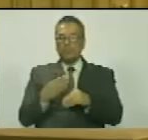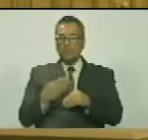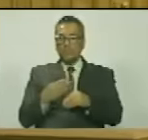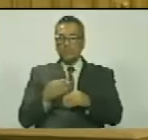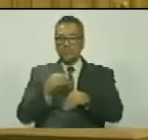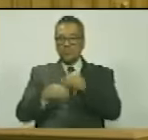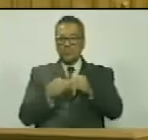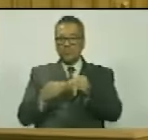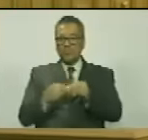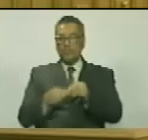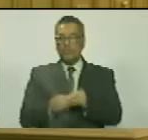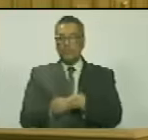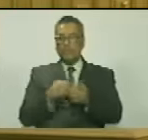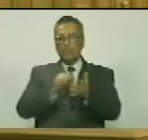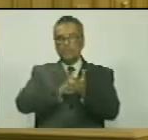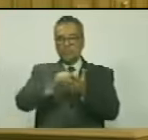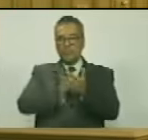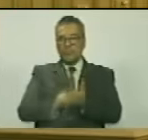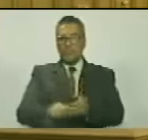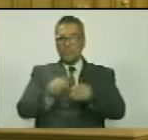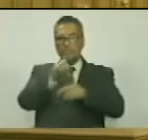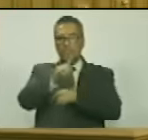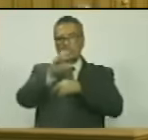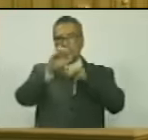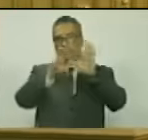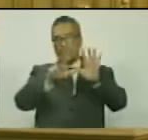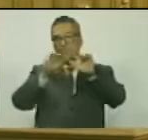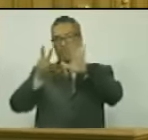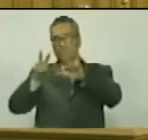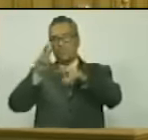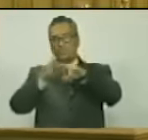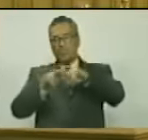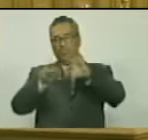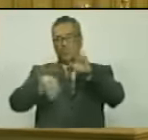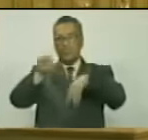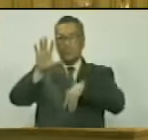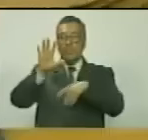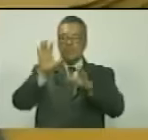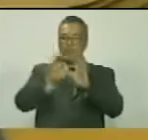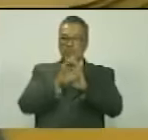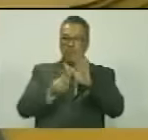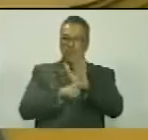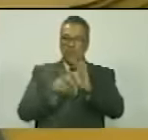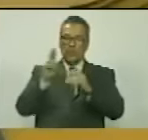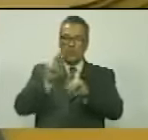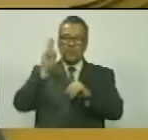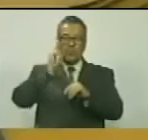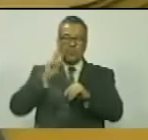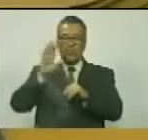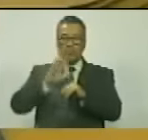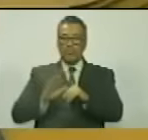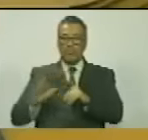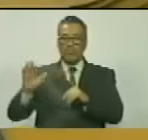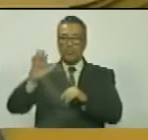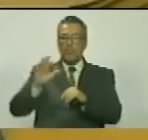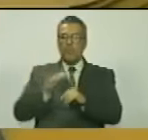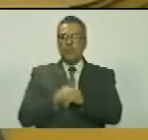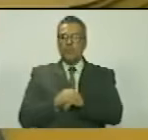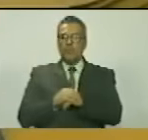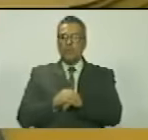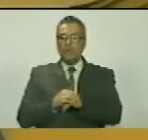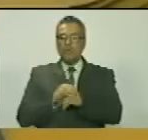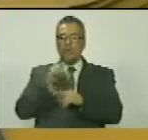conformidad con lo establecido en el artículo 187, numeral 15, de la Constitución de la República Bolivariana de